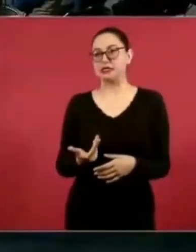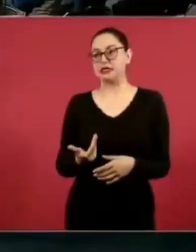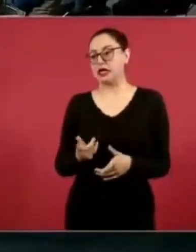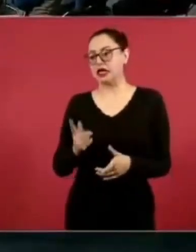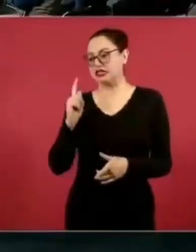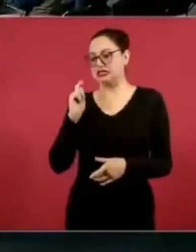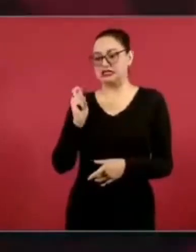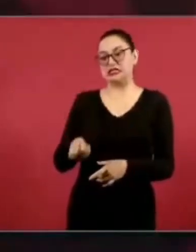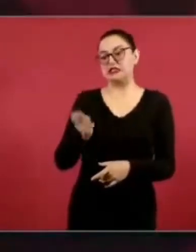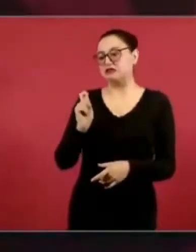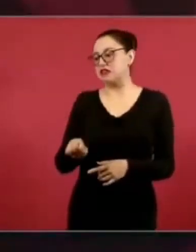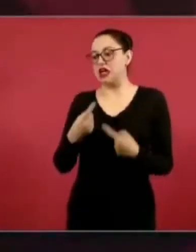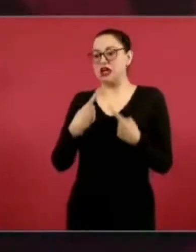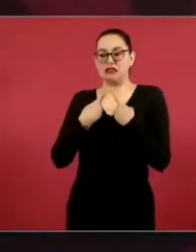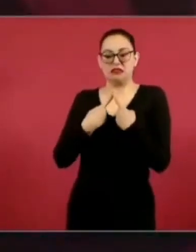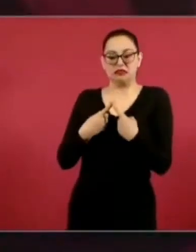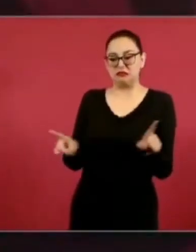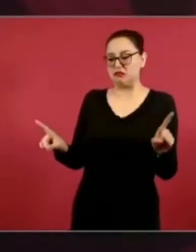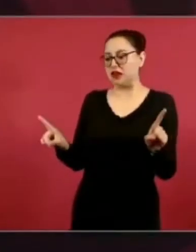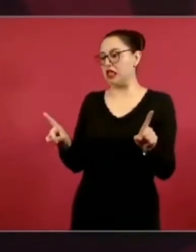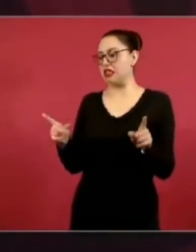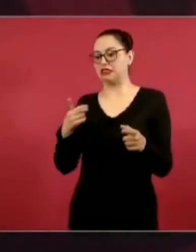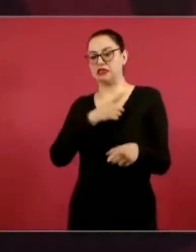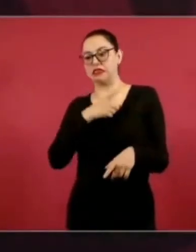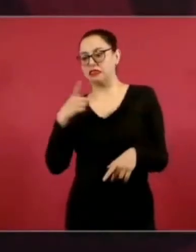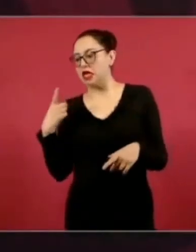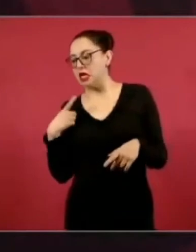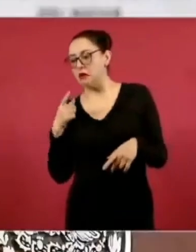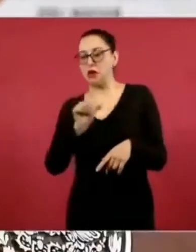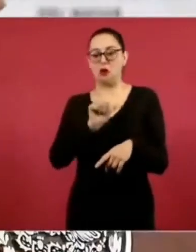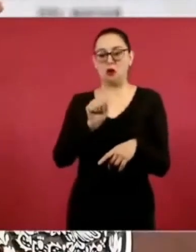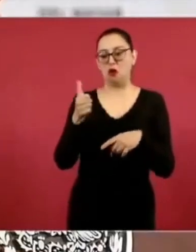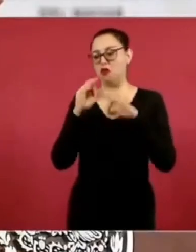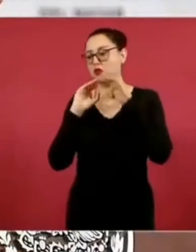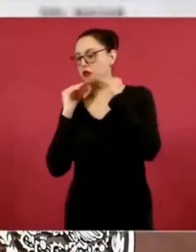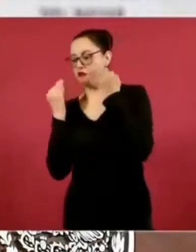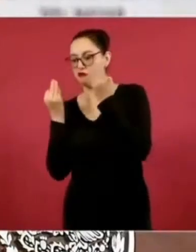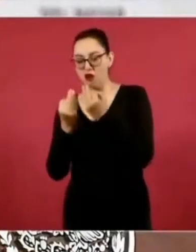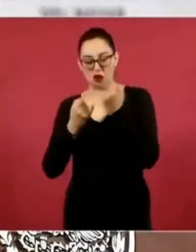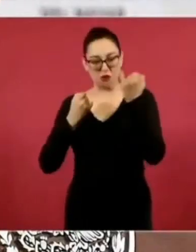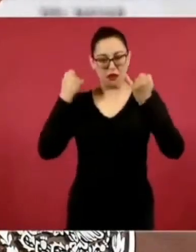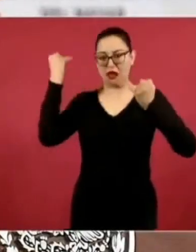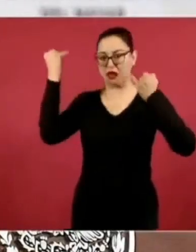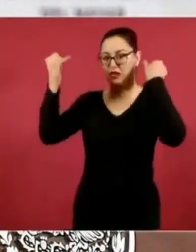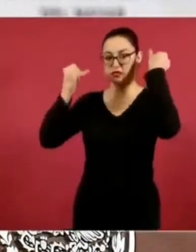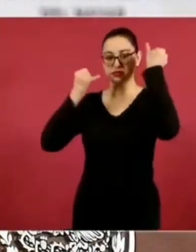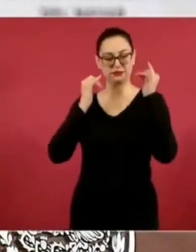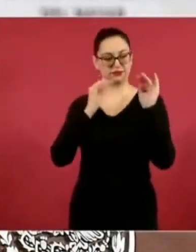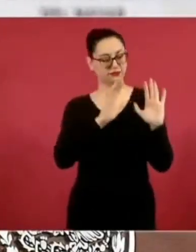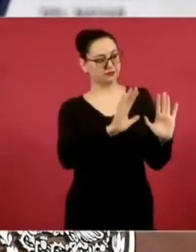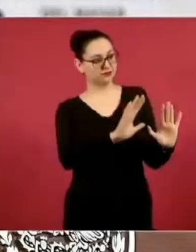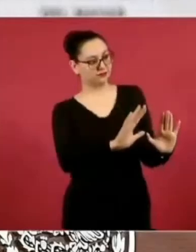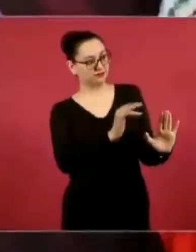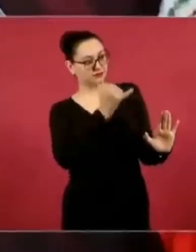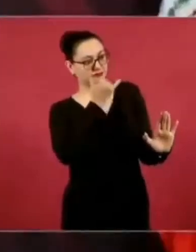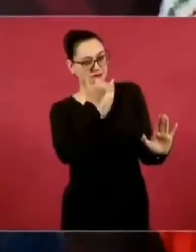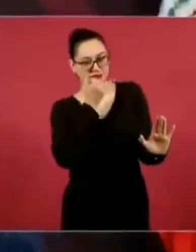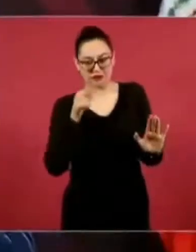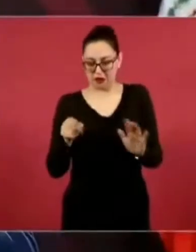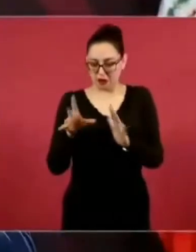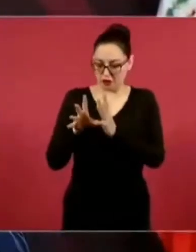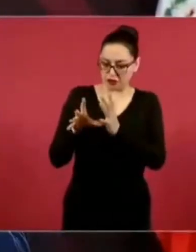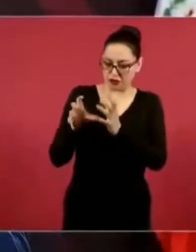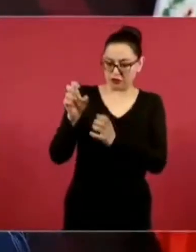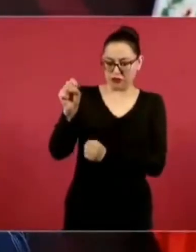diputados plurinominales. cuando así lo establece la Constitución,